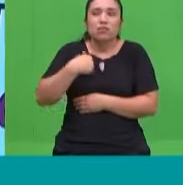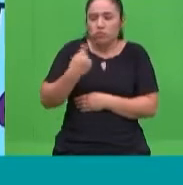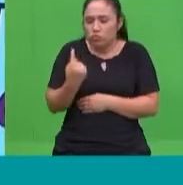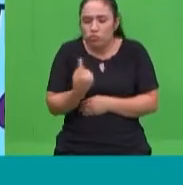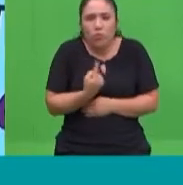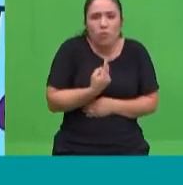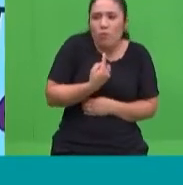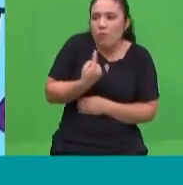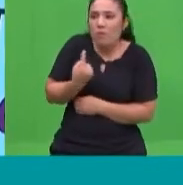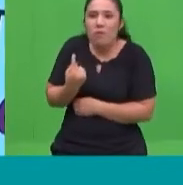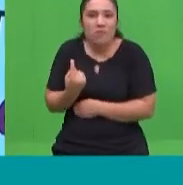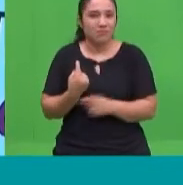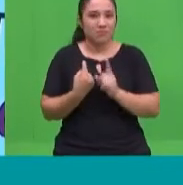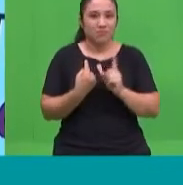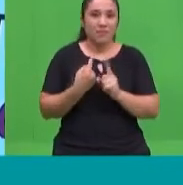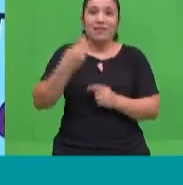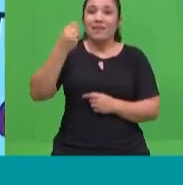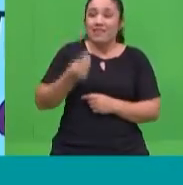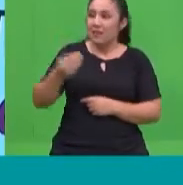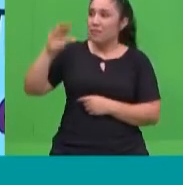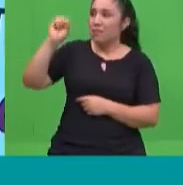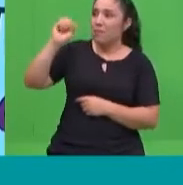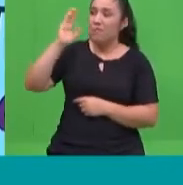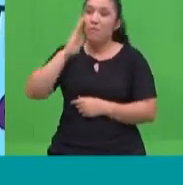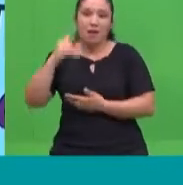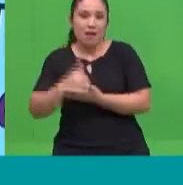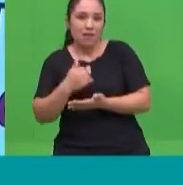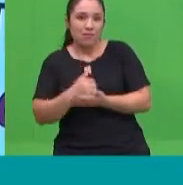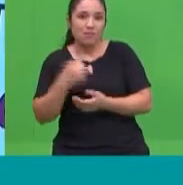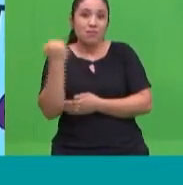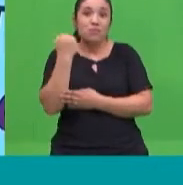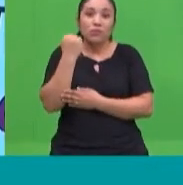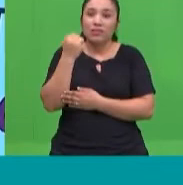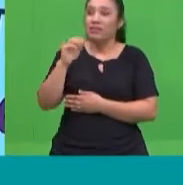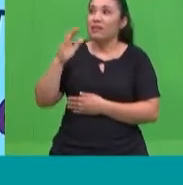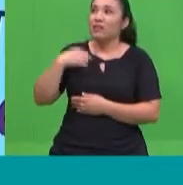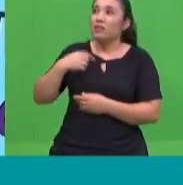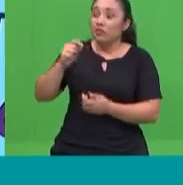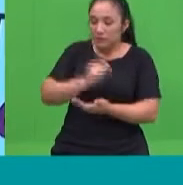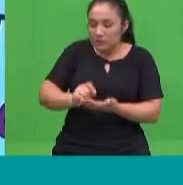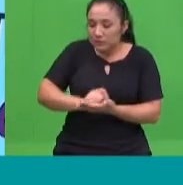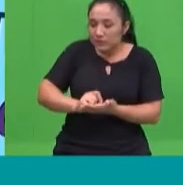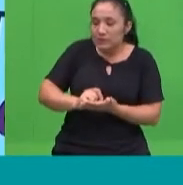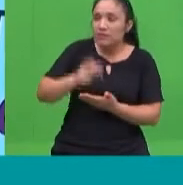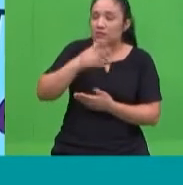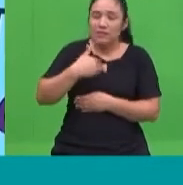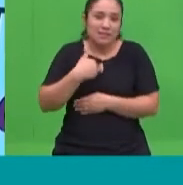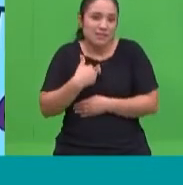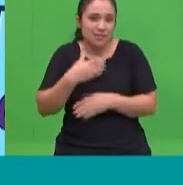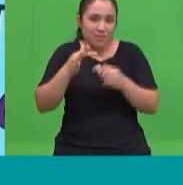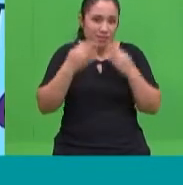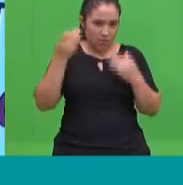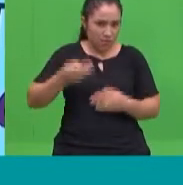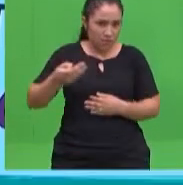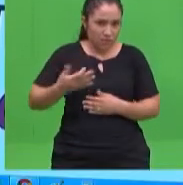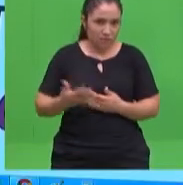No solamente el hecho de llamar la atención, sino decir, papá, está bien lo que hice. Mamá, está bien que me acompañes. Me ayudas a corregir porque la